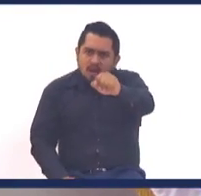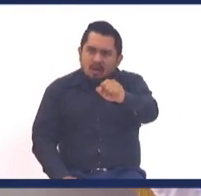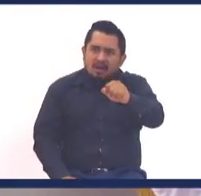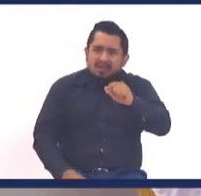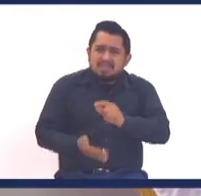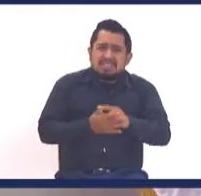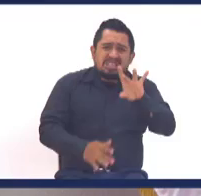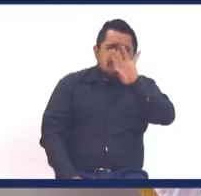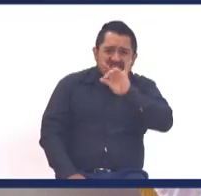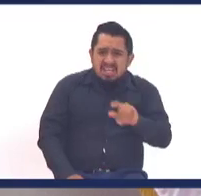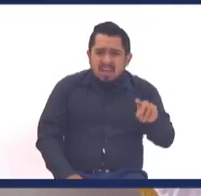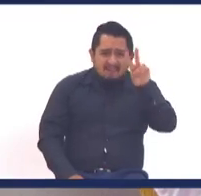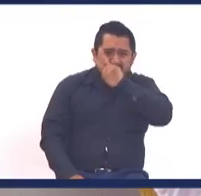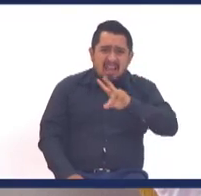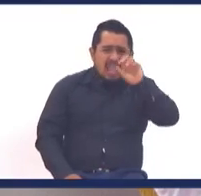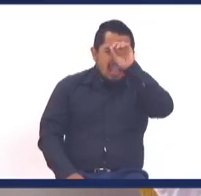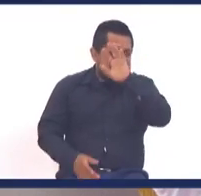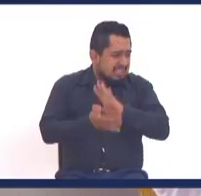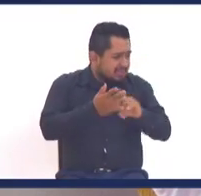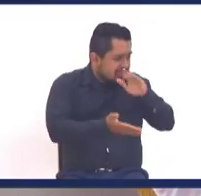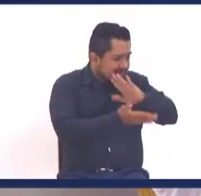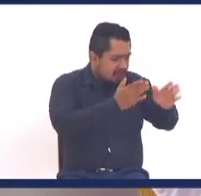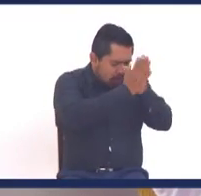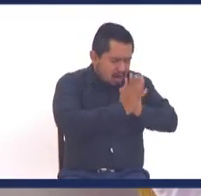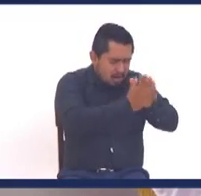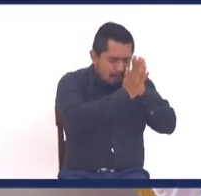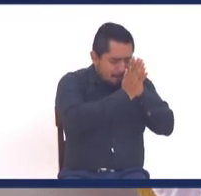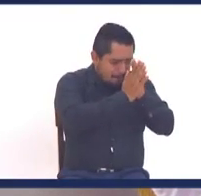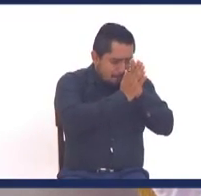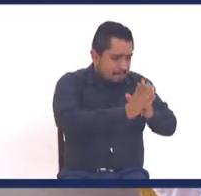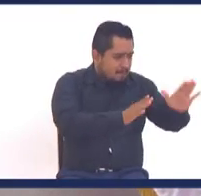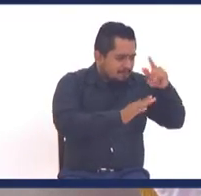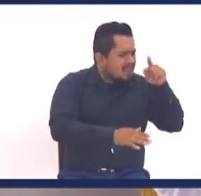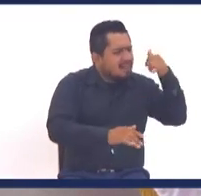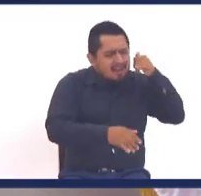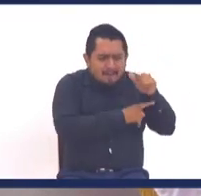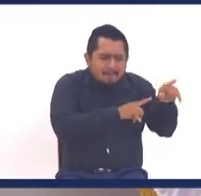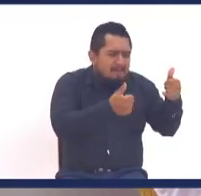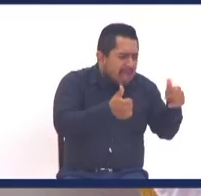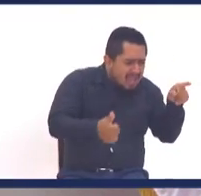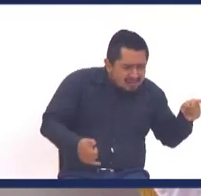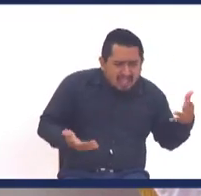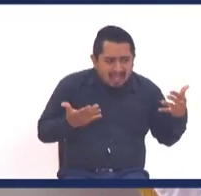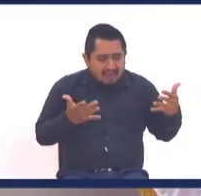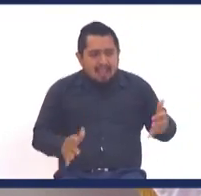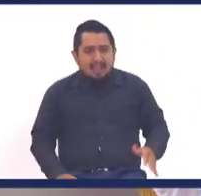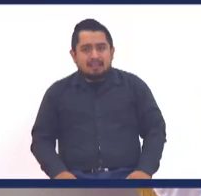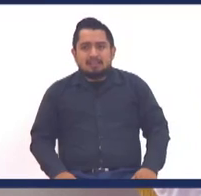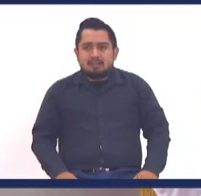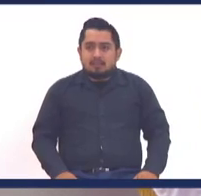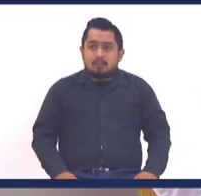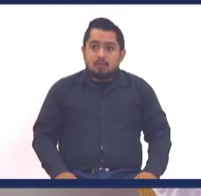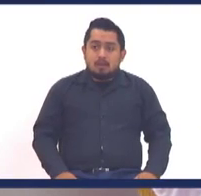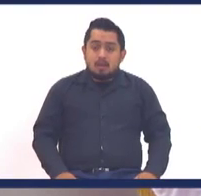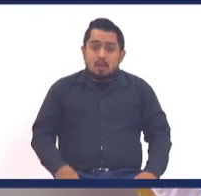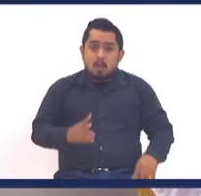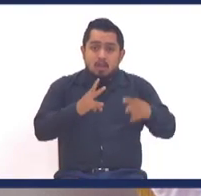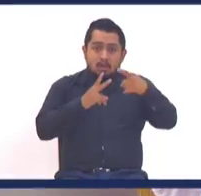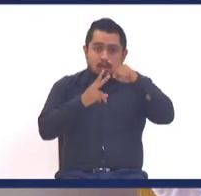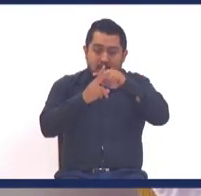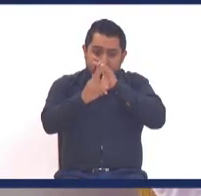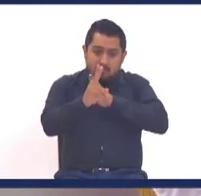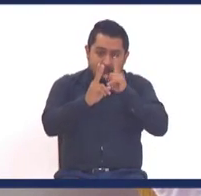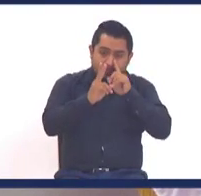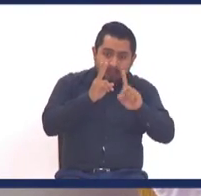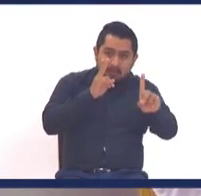dedicamos 18, 20 horas de trabajo, a que le llamamos, que tal como vas, que tal te levantaste, todo va a estar bien, hermano, ni